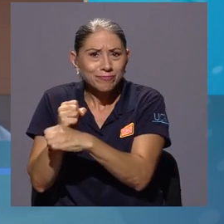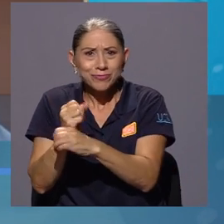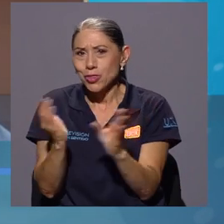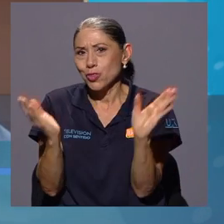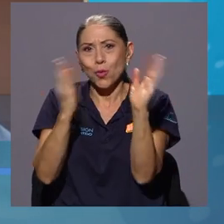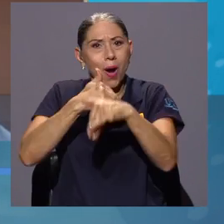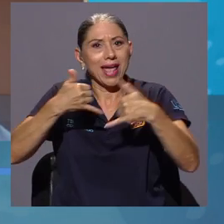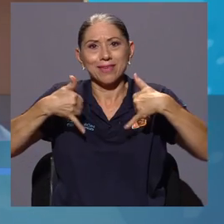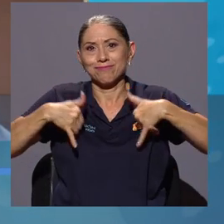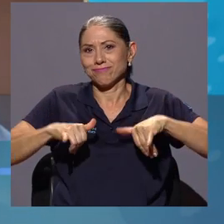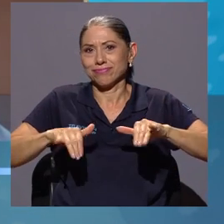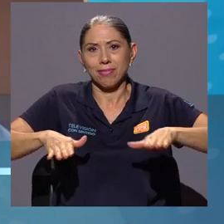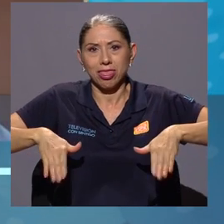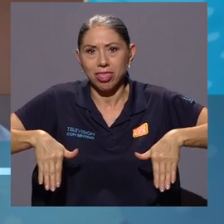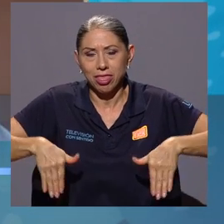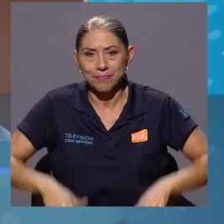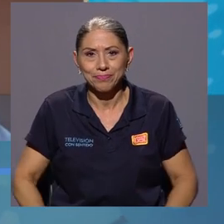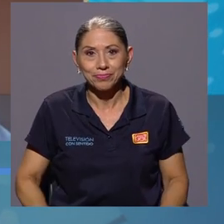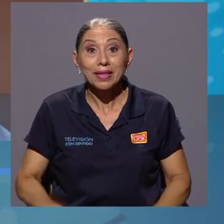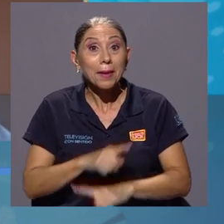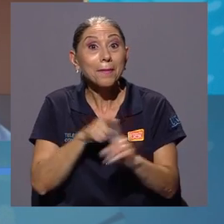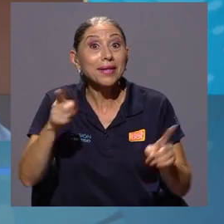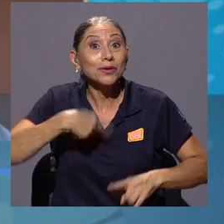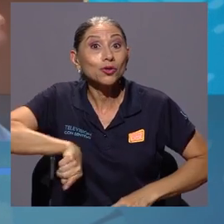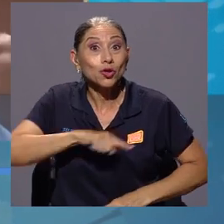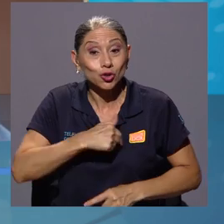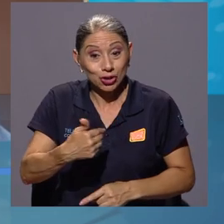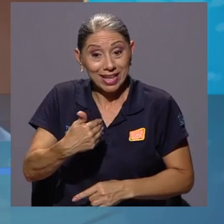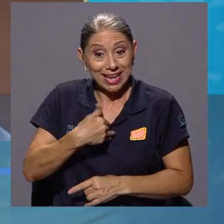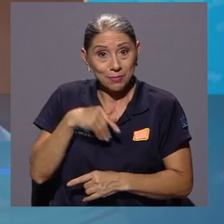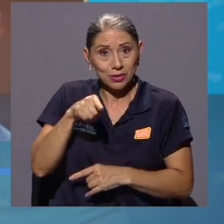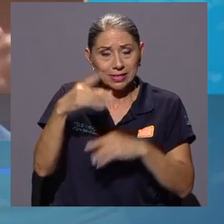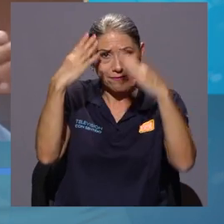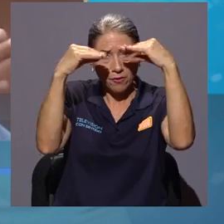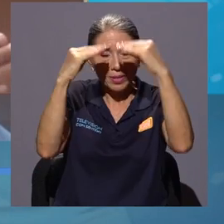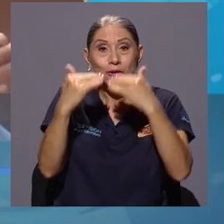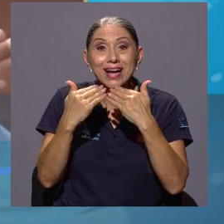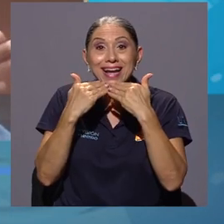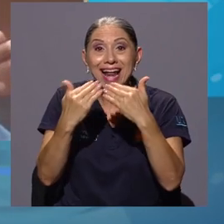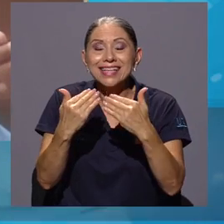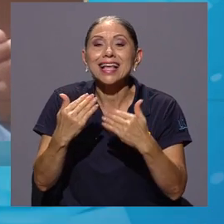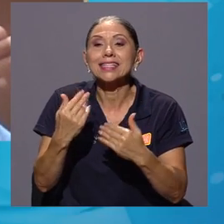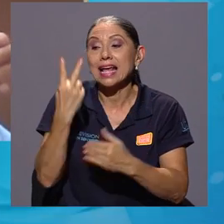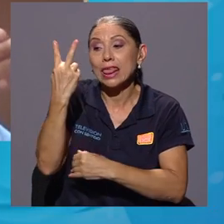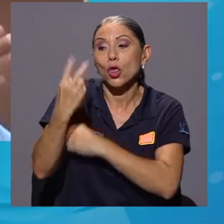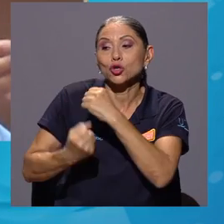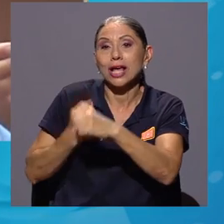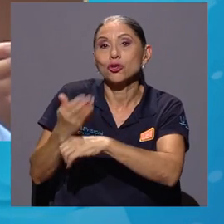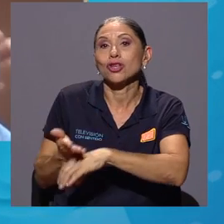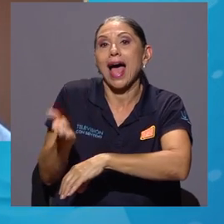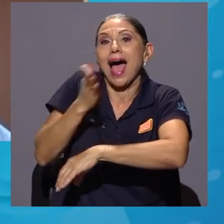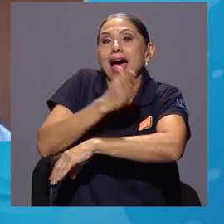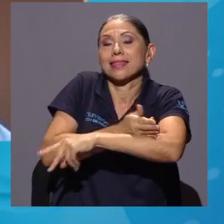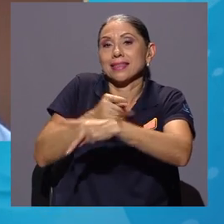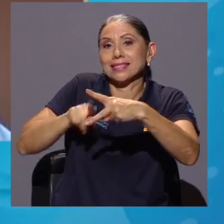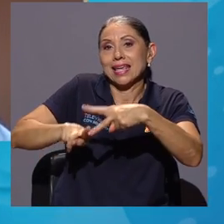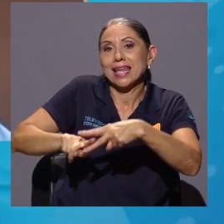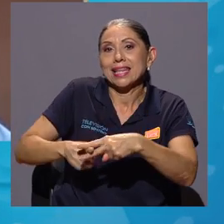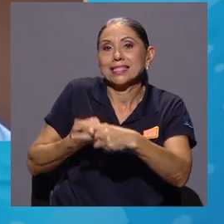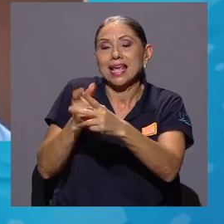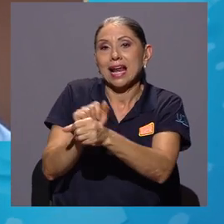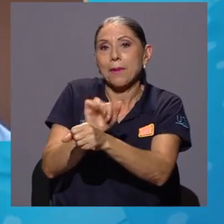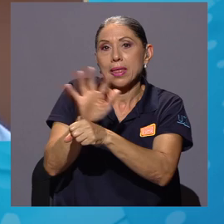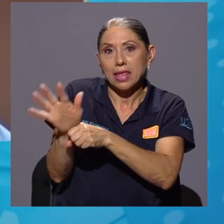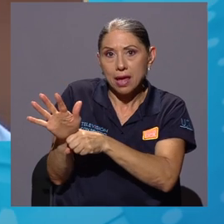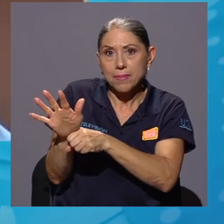fue gracias a que los dos años antes de iniciar la pandemia se